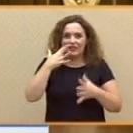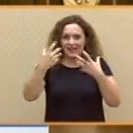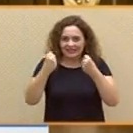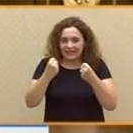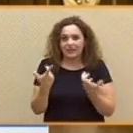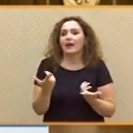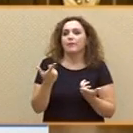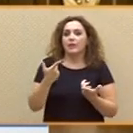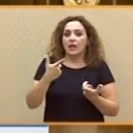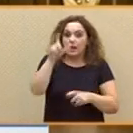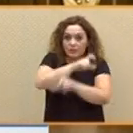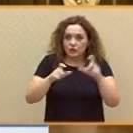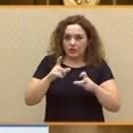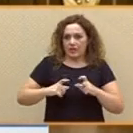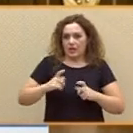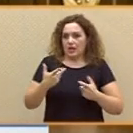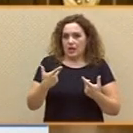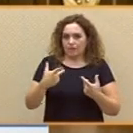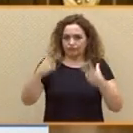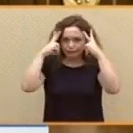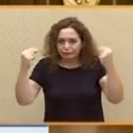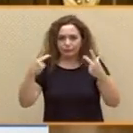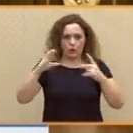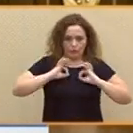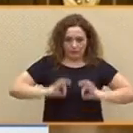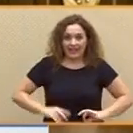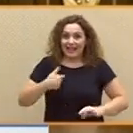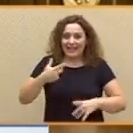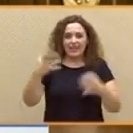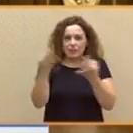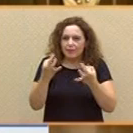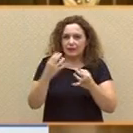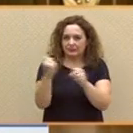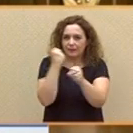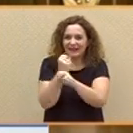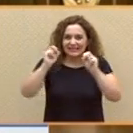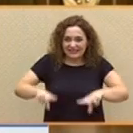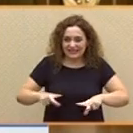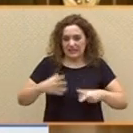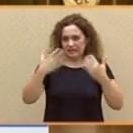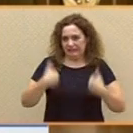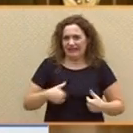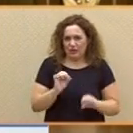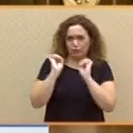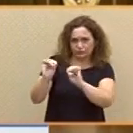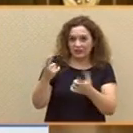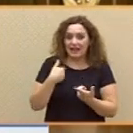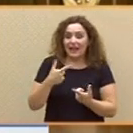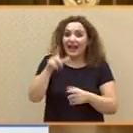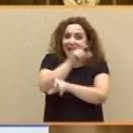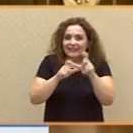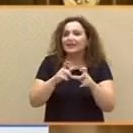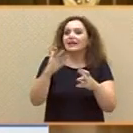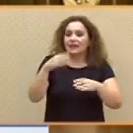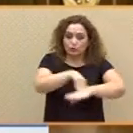ciudadanos de uniforme que muchas veces se ven obligados a trabajar sin chalecos antibalas. Nuestra gente son los estudiantes sin becas y